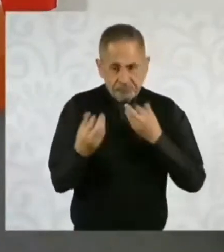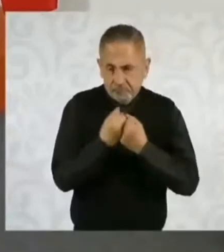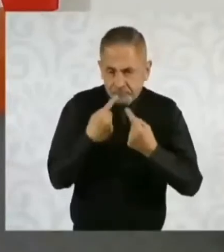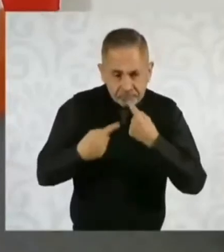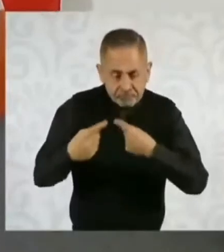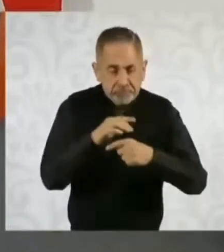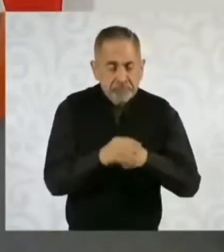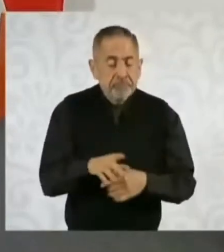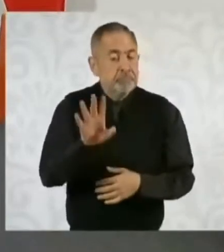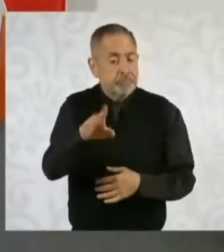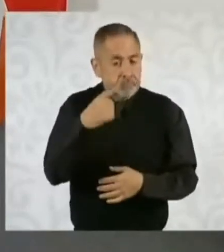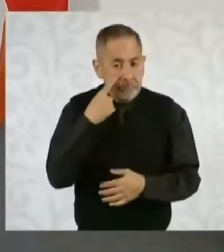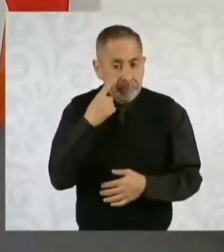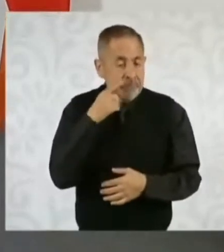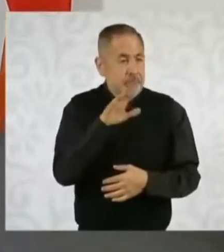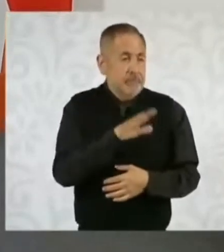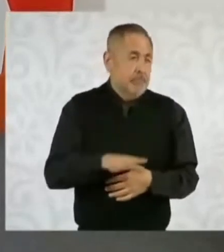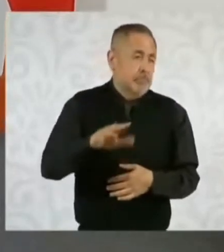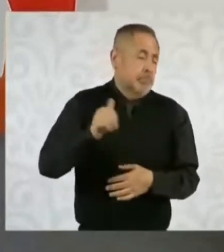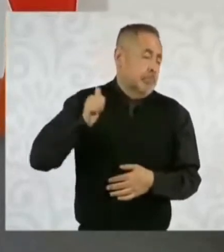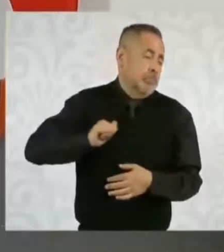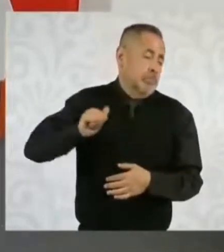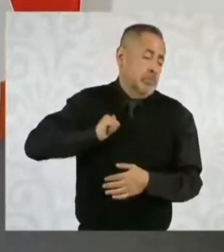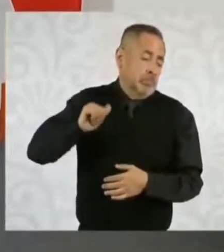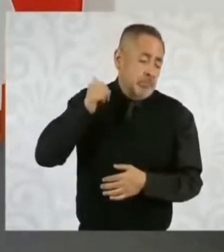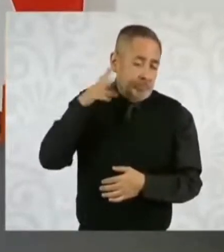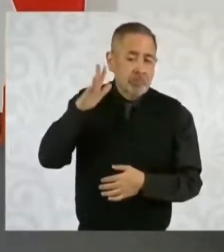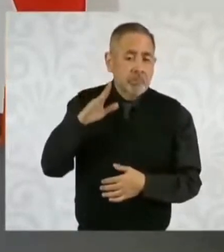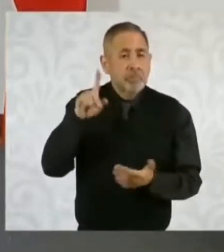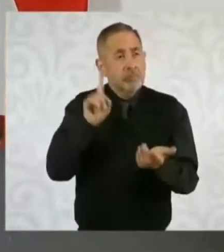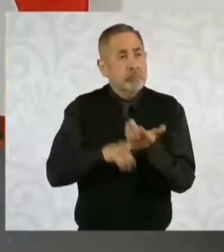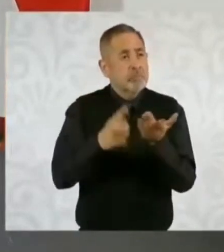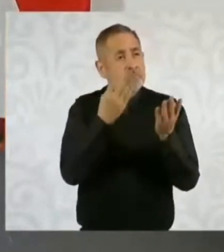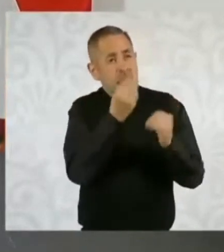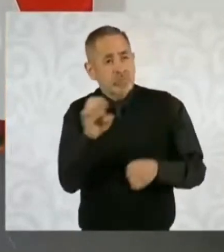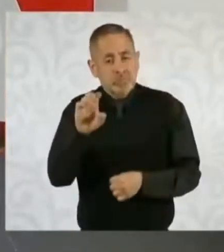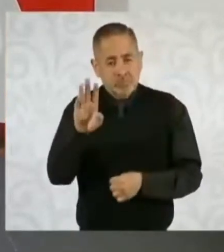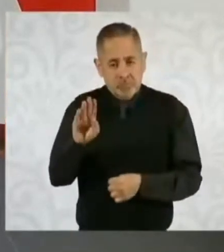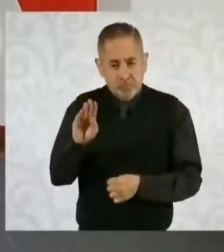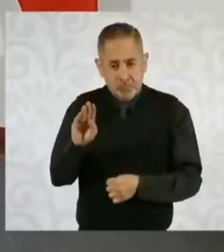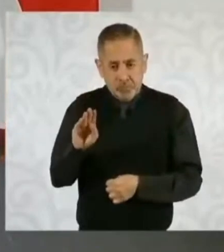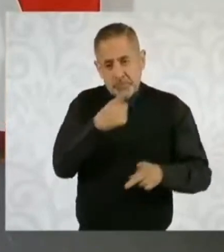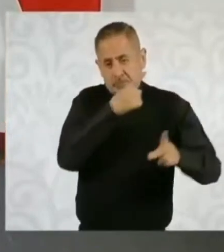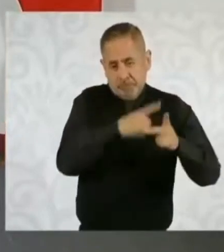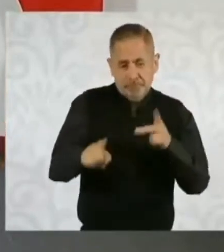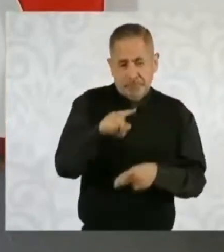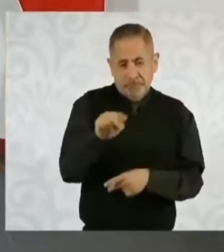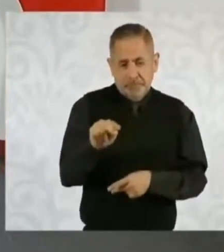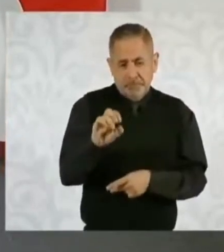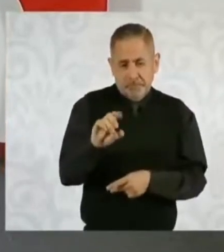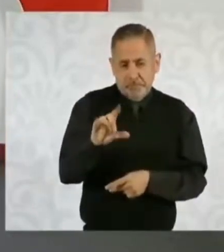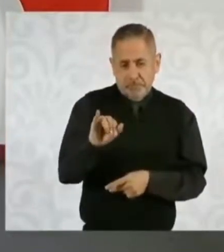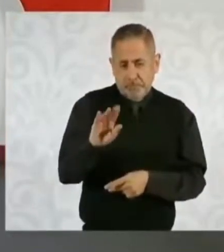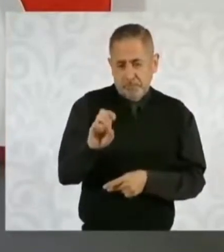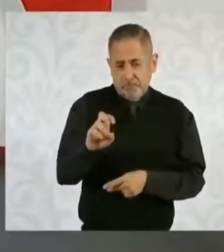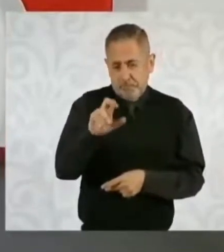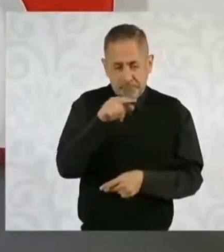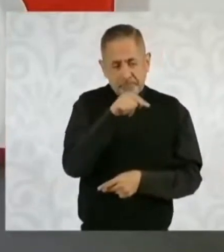En los noventas, en todo el periodo, en el inicio del periodo neoliberal, se